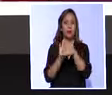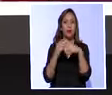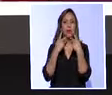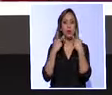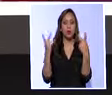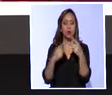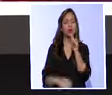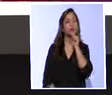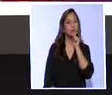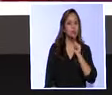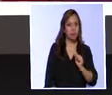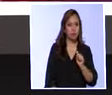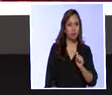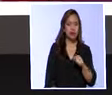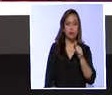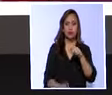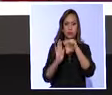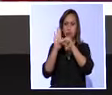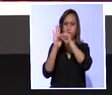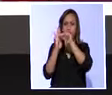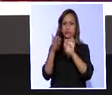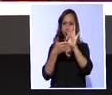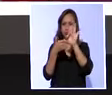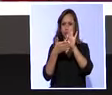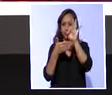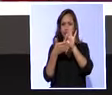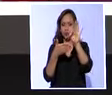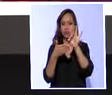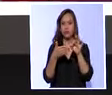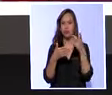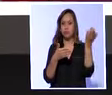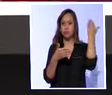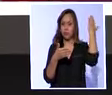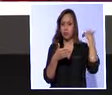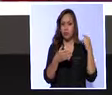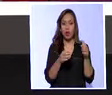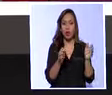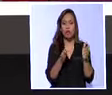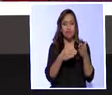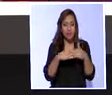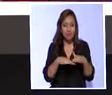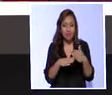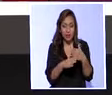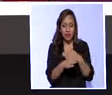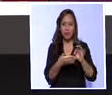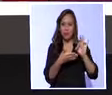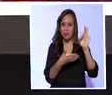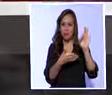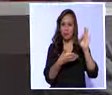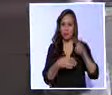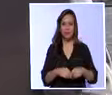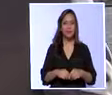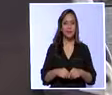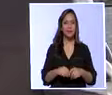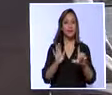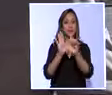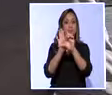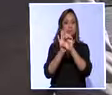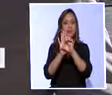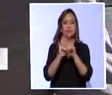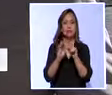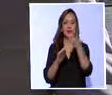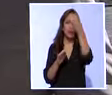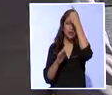pública y privada. Esta normativa fue aprobada al cierre del anterior periodo legislativo. La ley para la